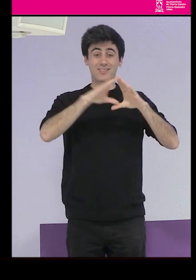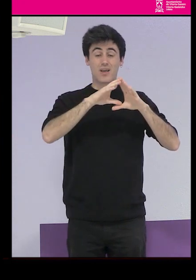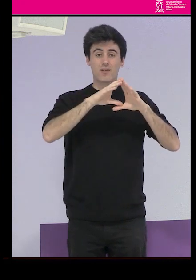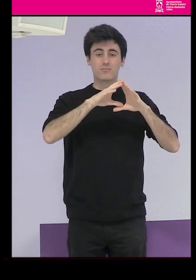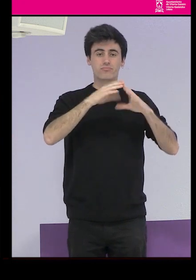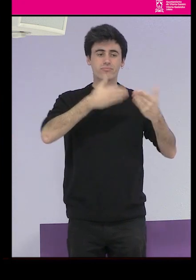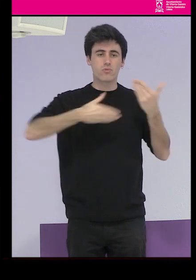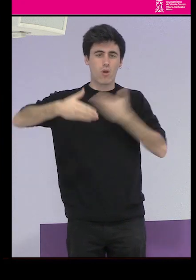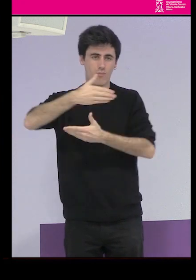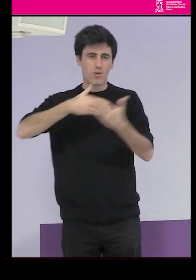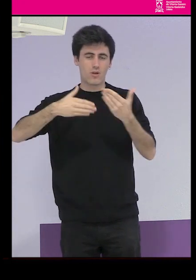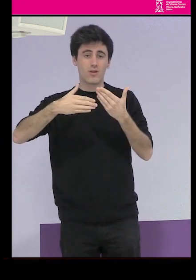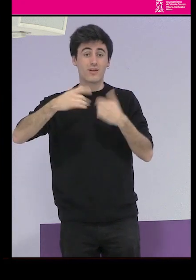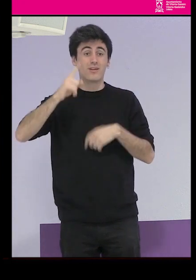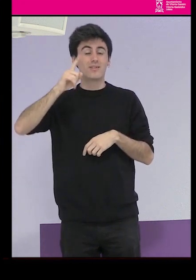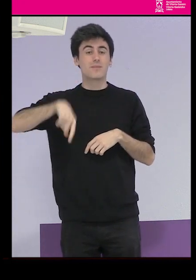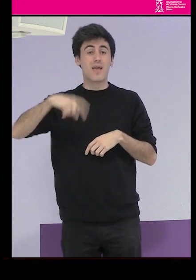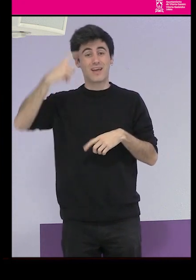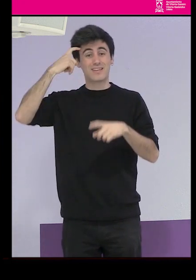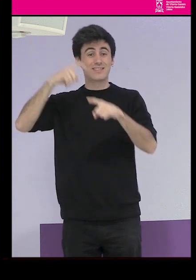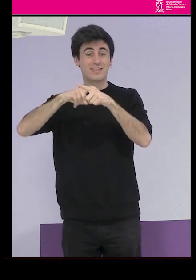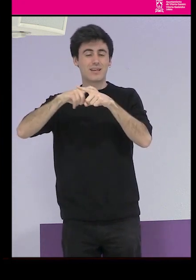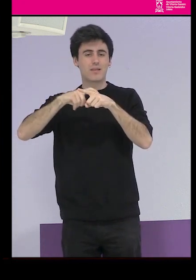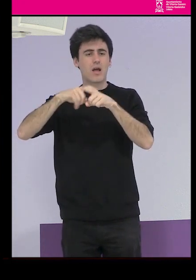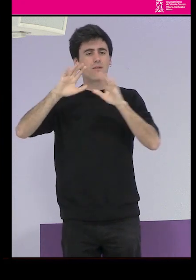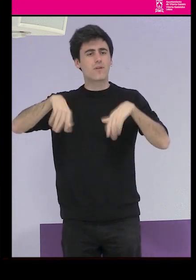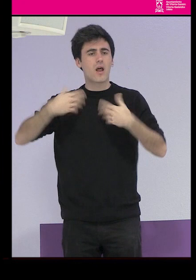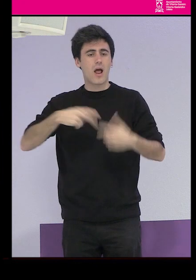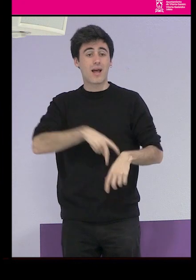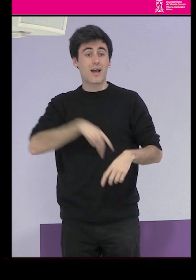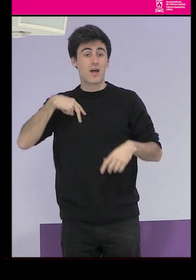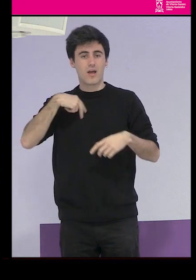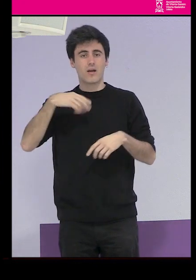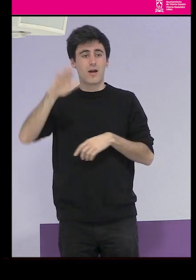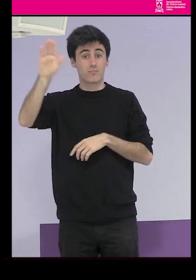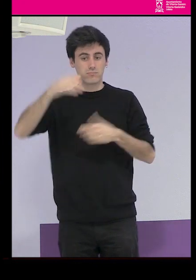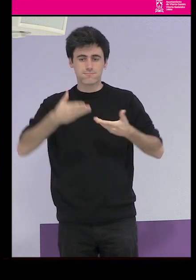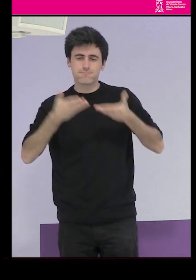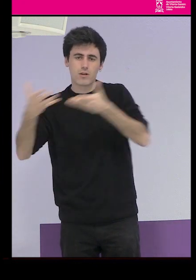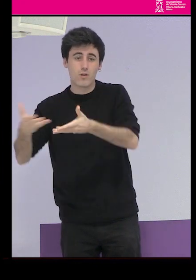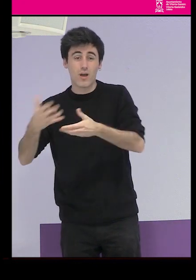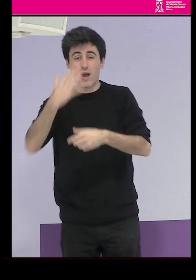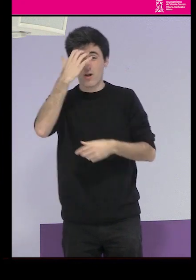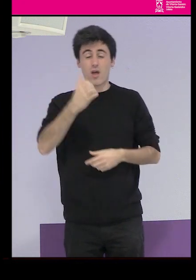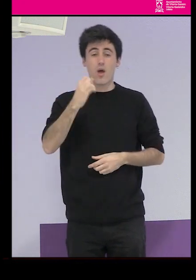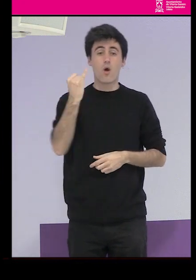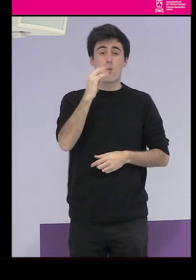psiquiatría al servicio del régimen, porque hay que recordar que Juan Antonio Vallejo Nájera